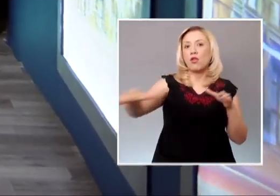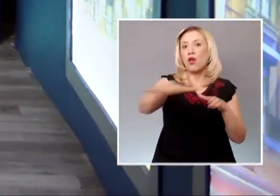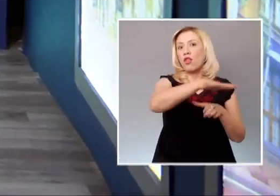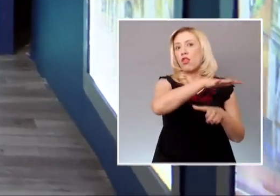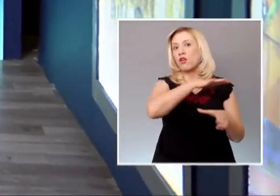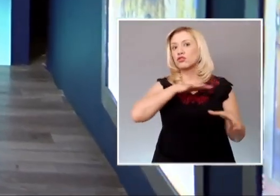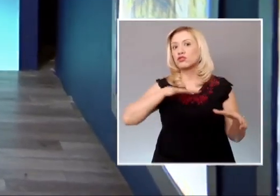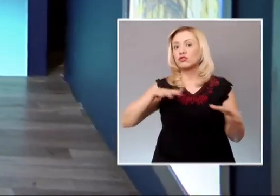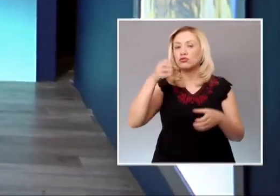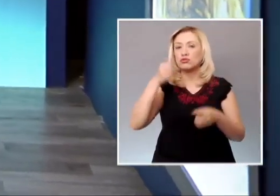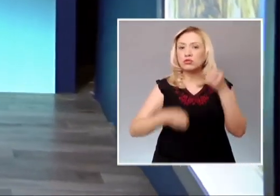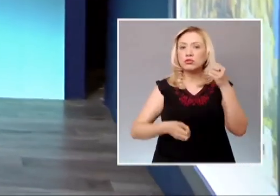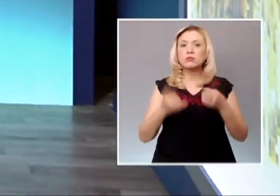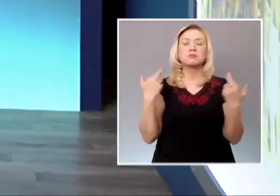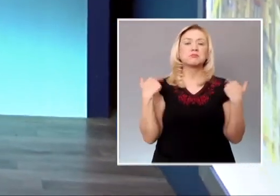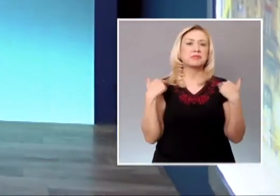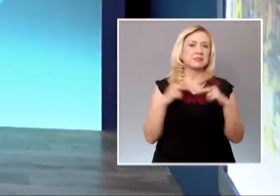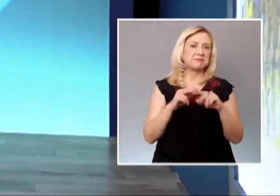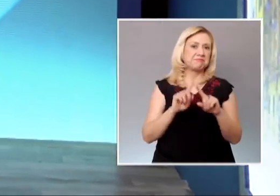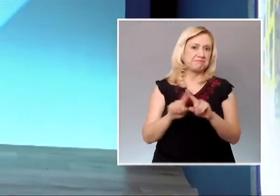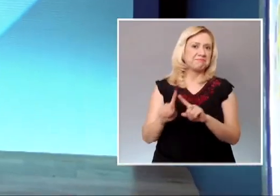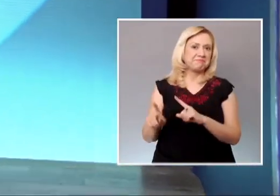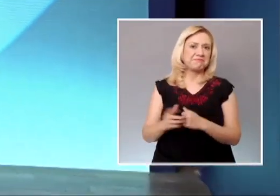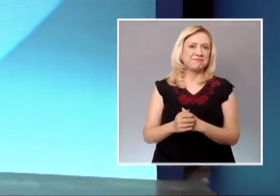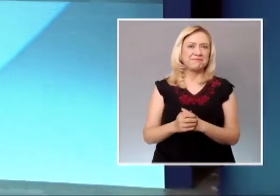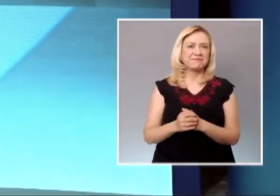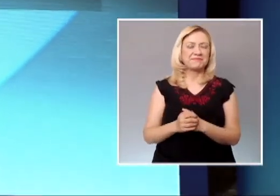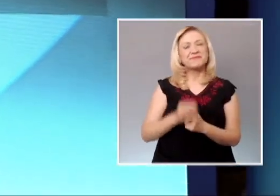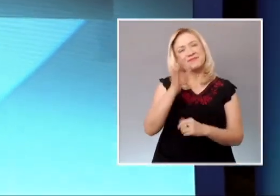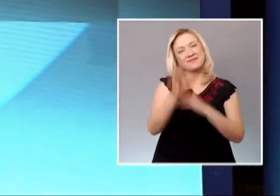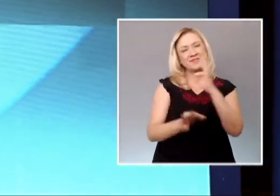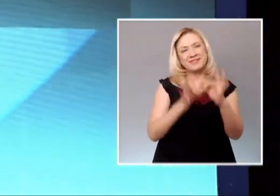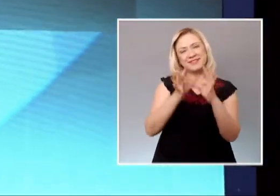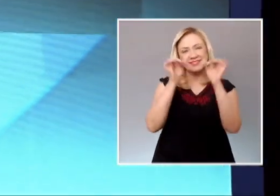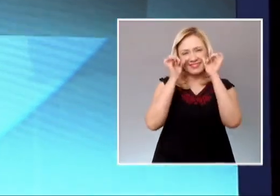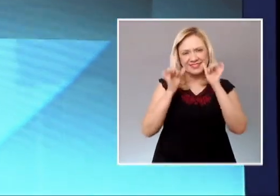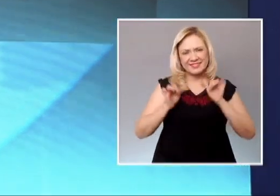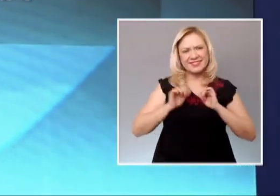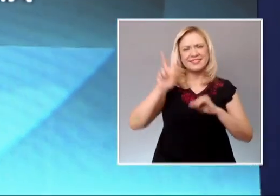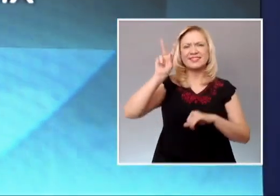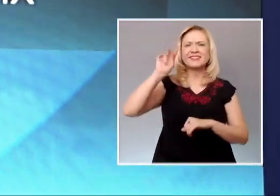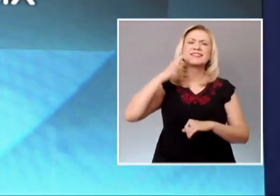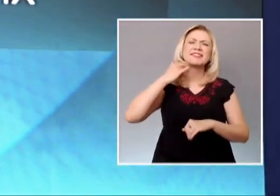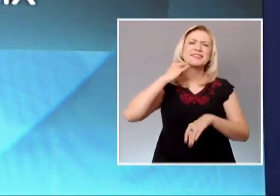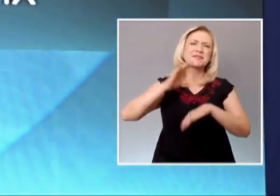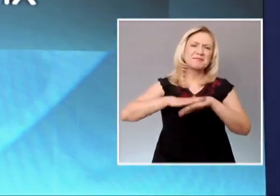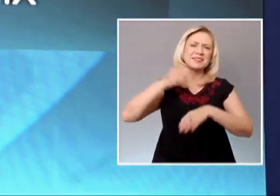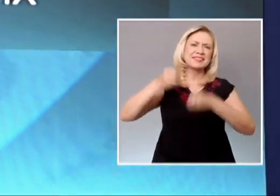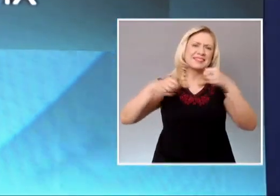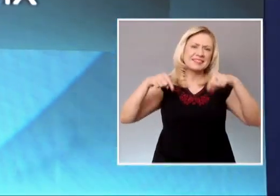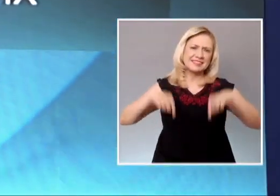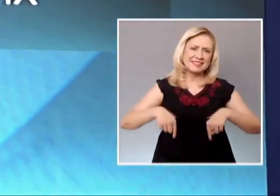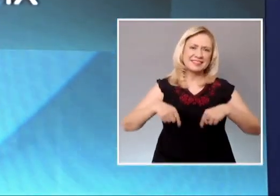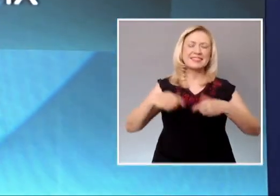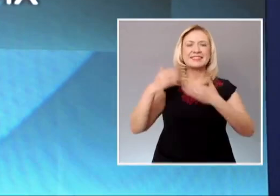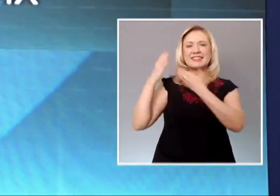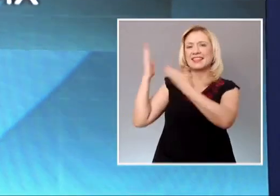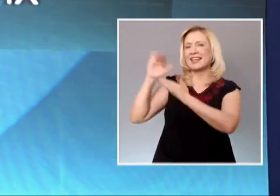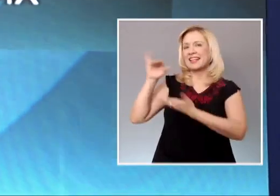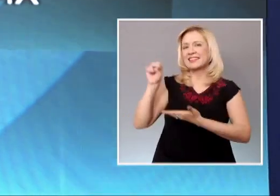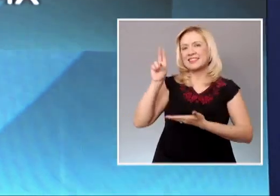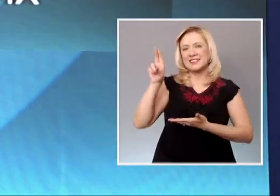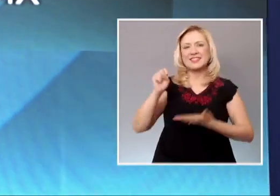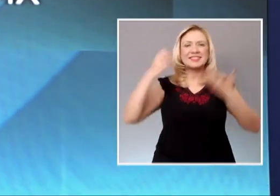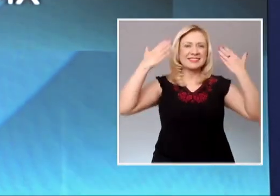Así que concluimos este corte informativo. Los invito a que se queden en la Señal de Justicia TV. Soy Jesús Daza. Muchas gracias a mi compañera Nidia Díaz en la